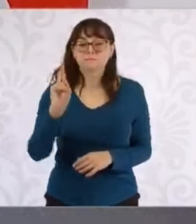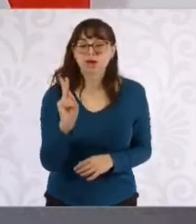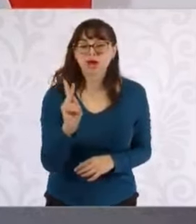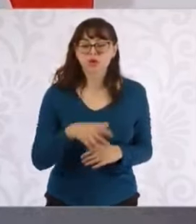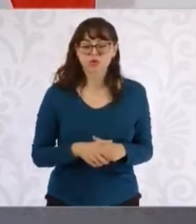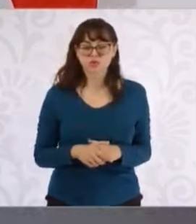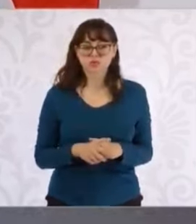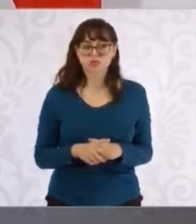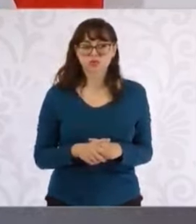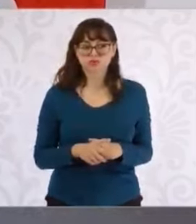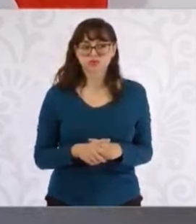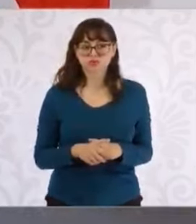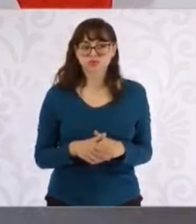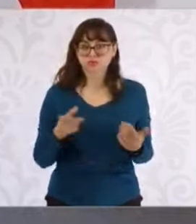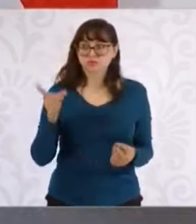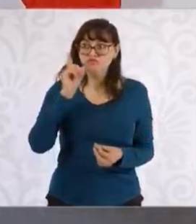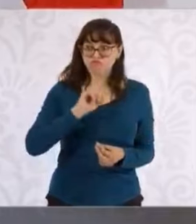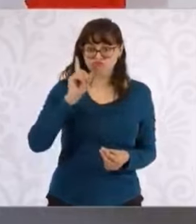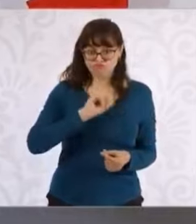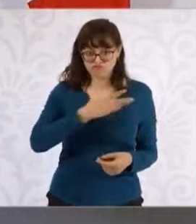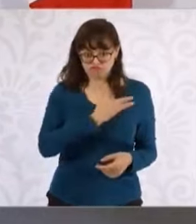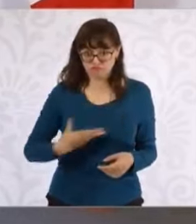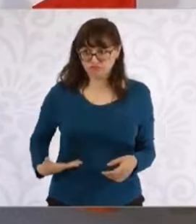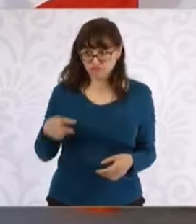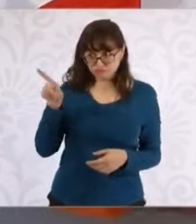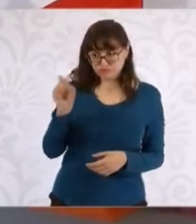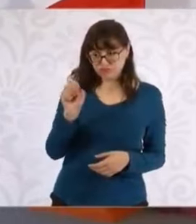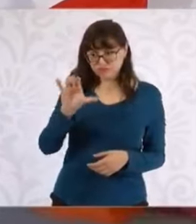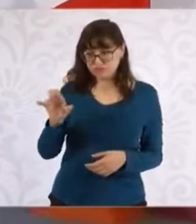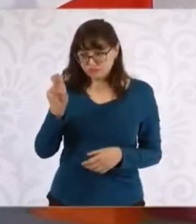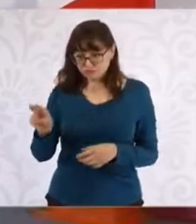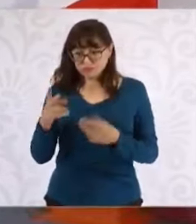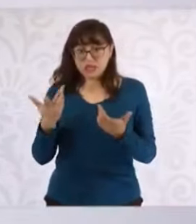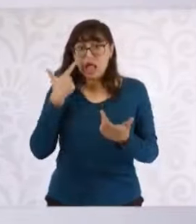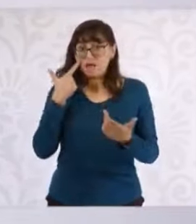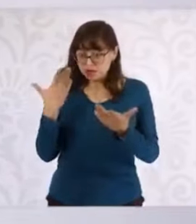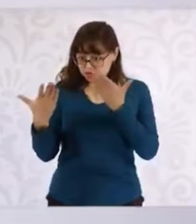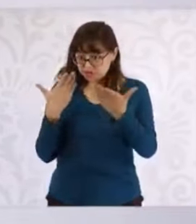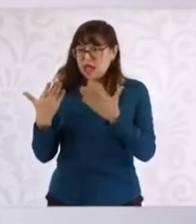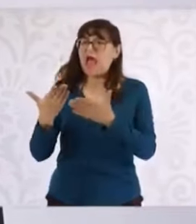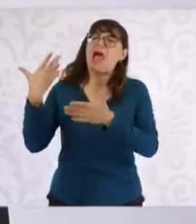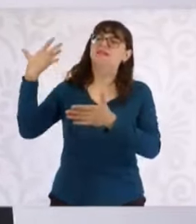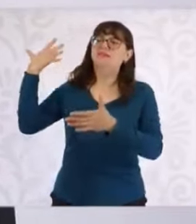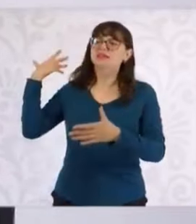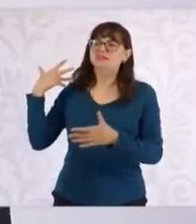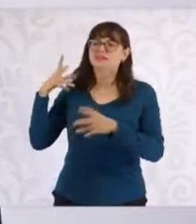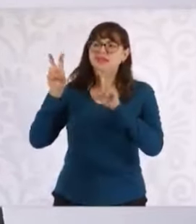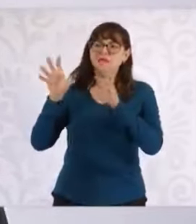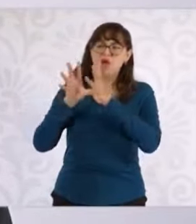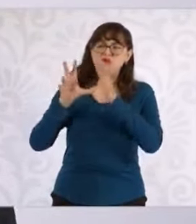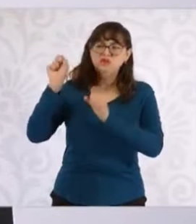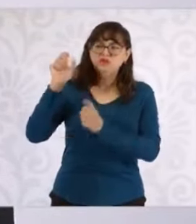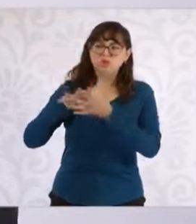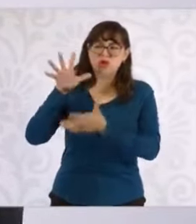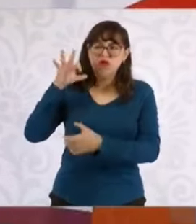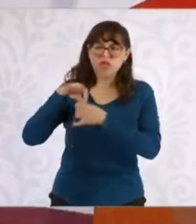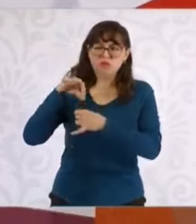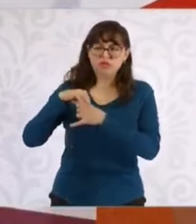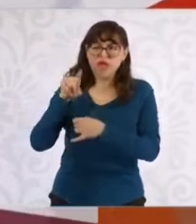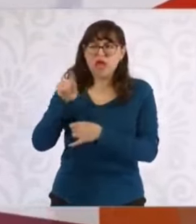que revise la ministra presidenta, otros casos que ella ha resuelto o cómo ha votado,